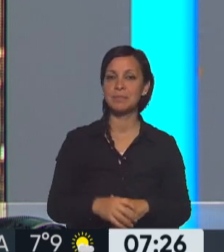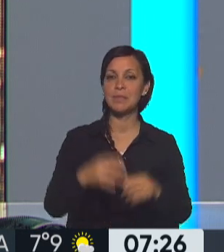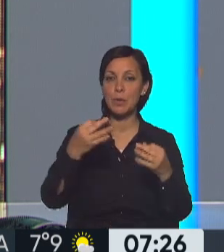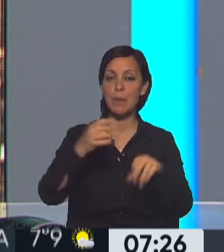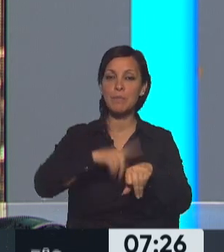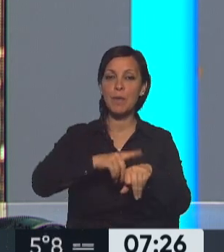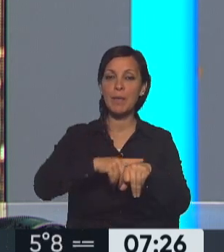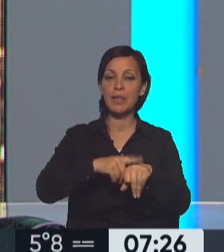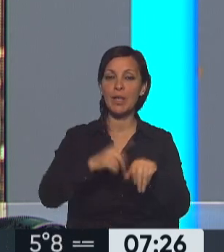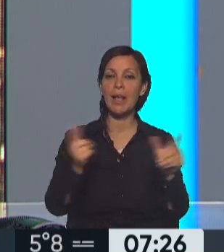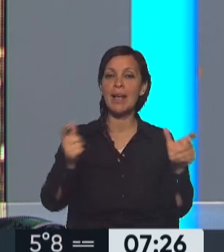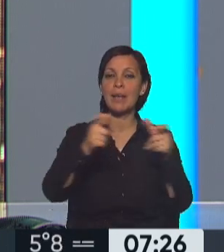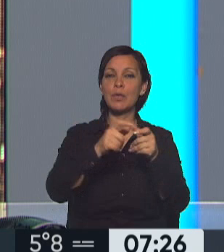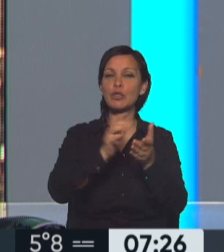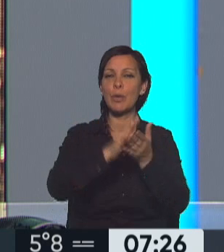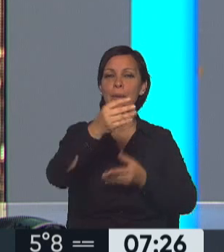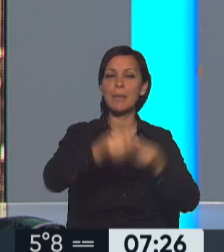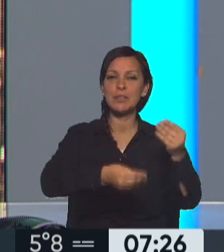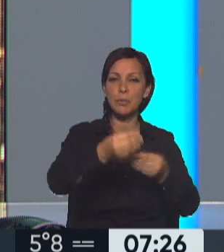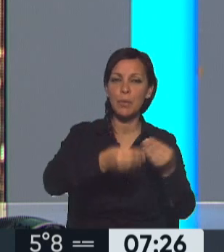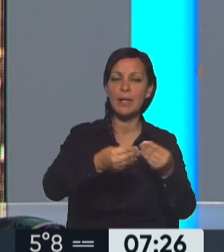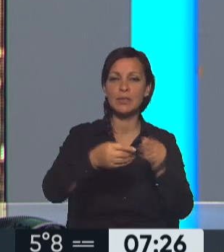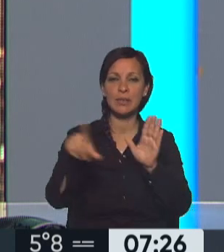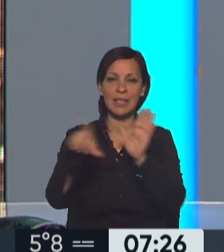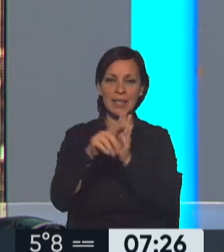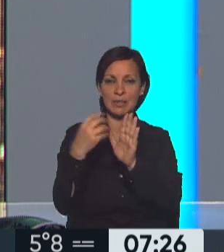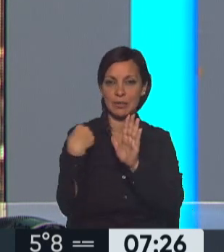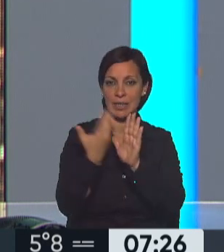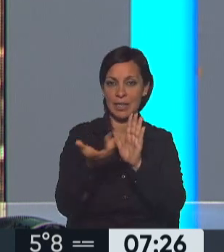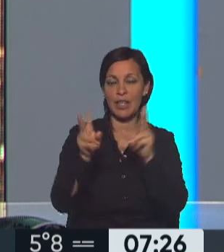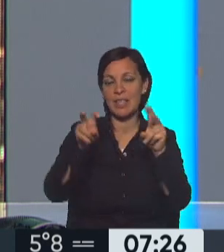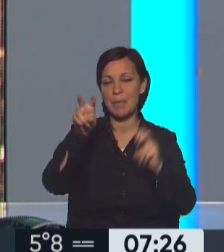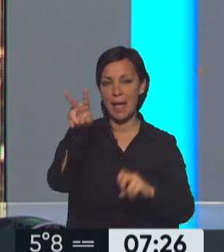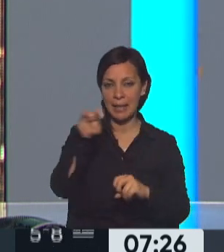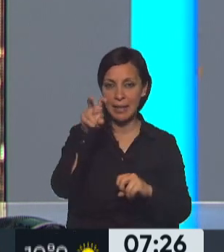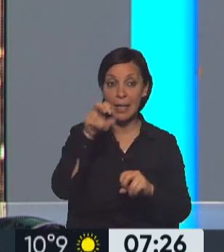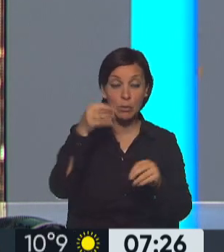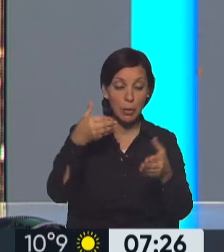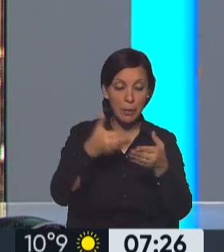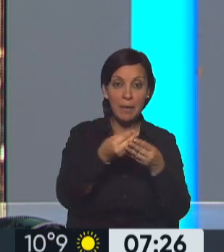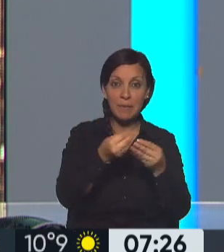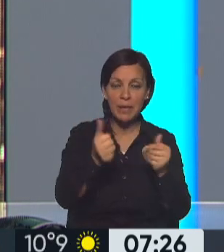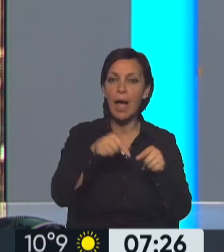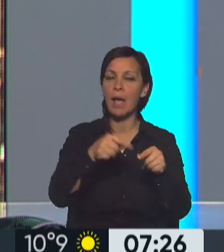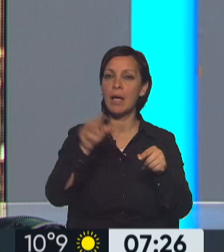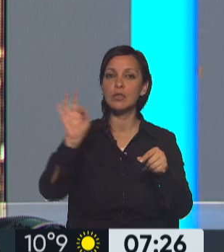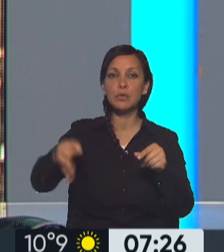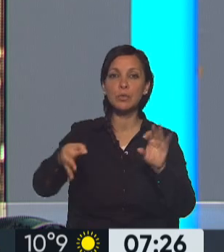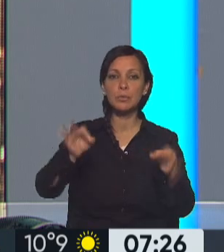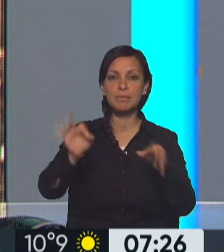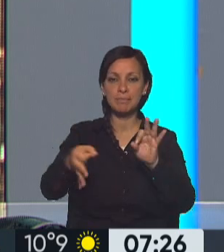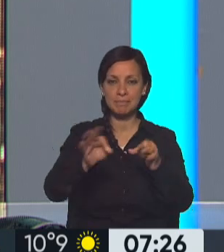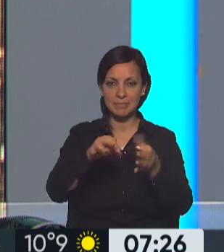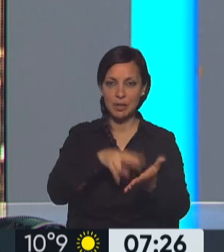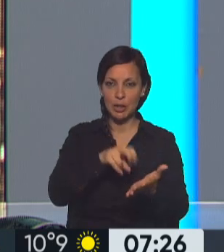terminando la reunión de presupuesto y legislación general, discutiendo el tema alquileres, y conocida esta noticia,